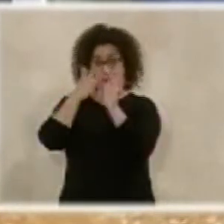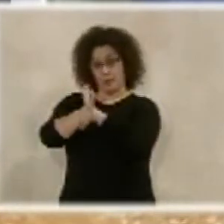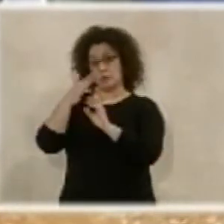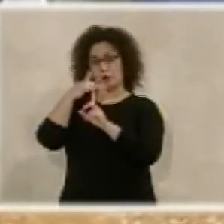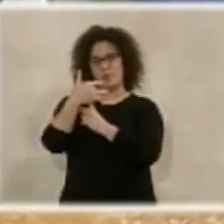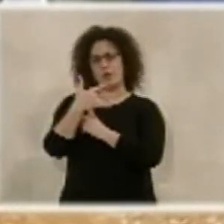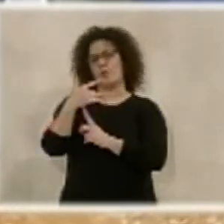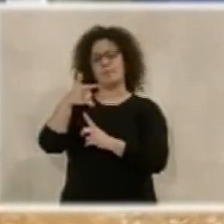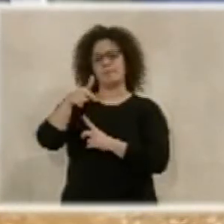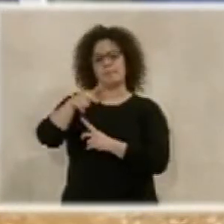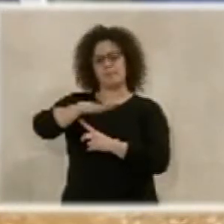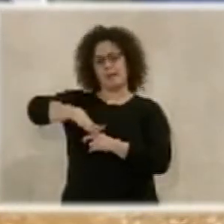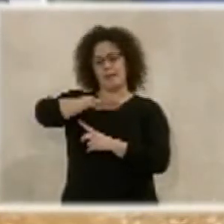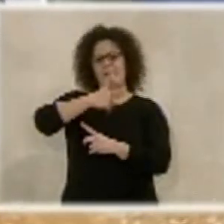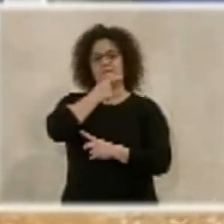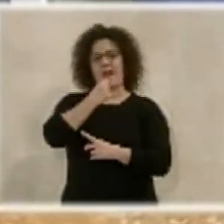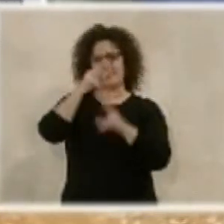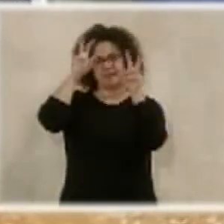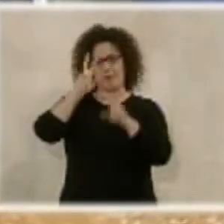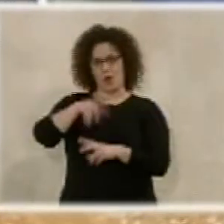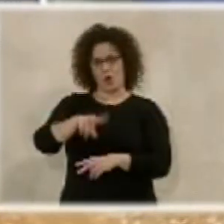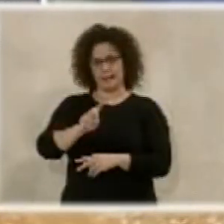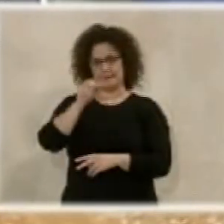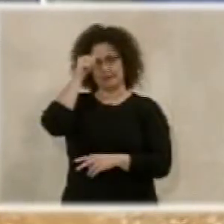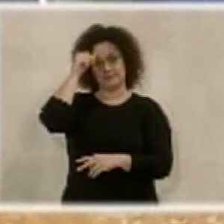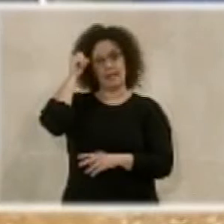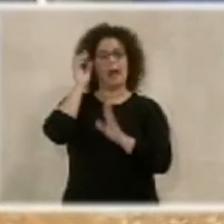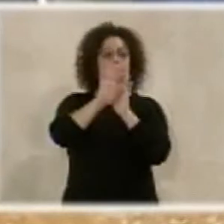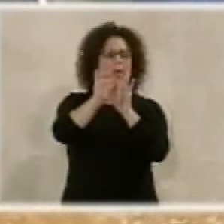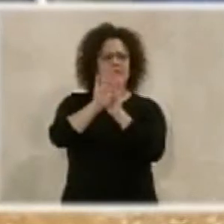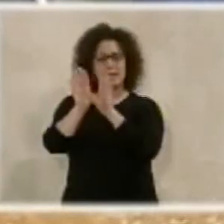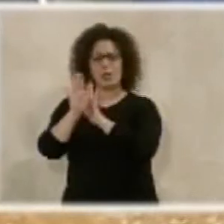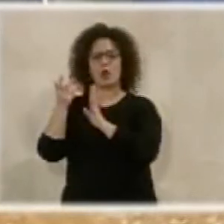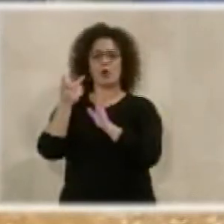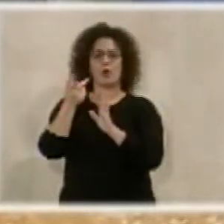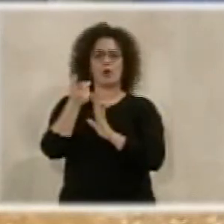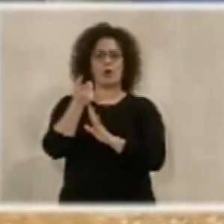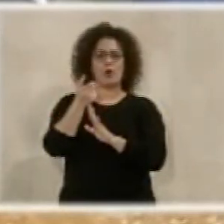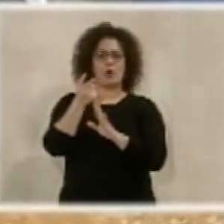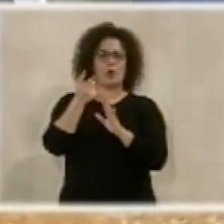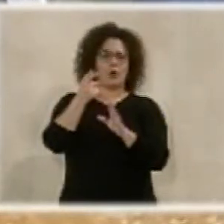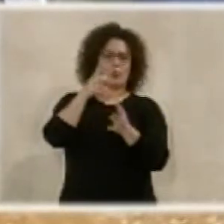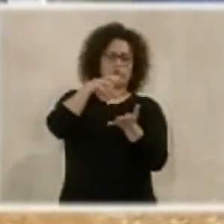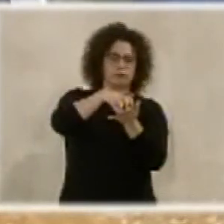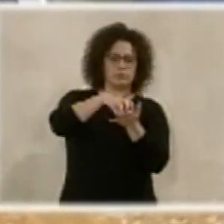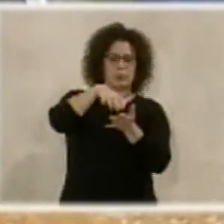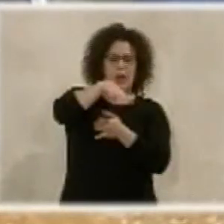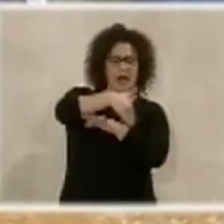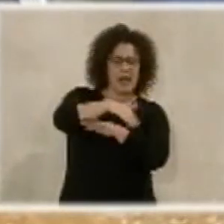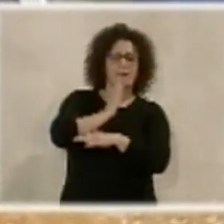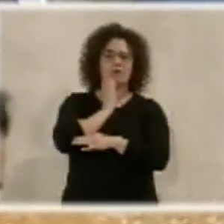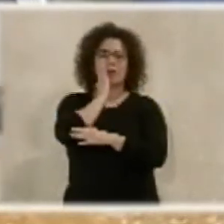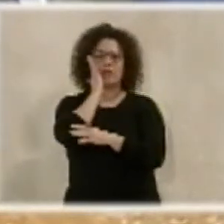que no es una cuestión fácil, no es que haya unos vecinos que están en el casco urbano, que tienen unas calles